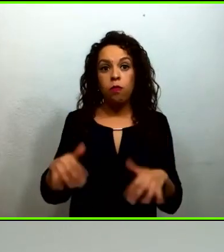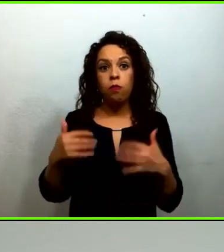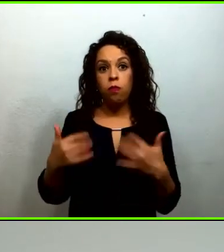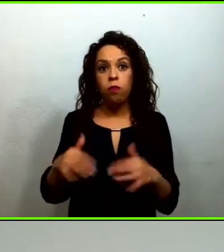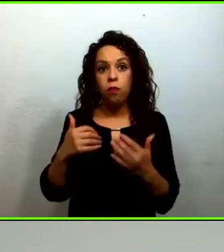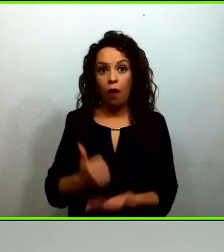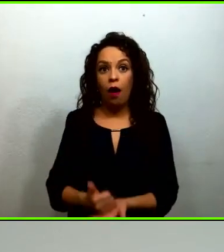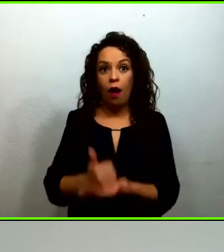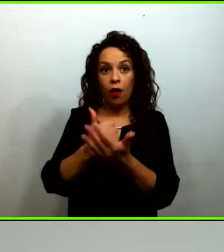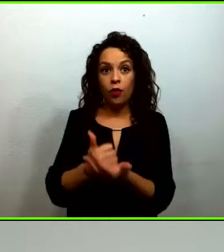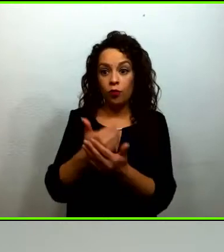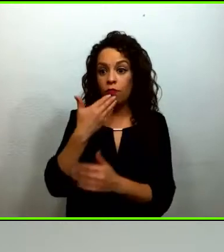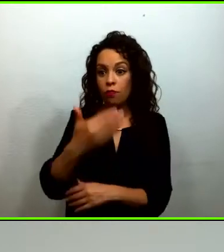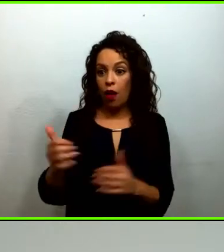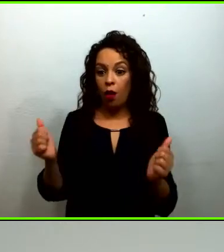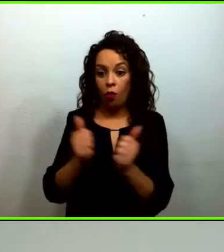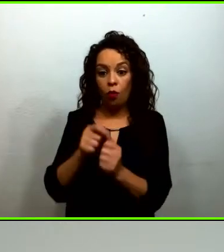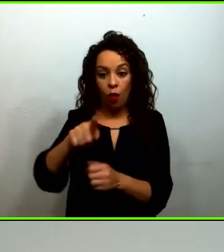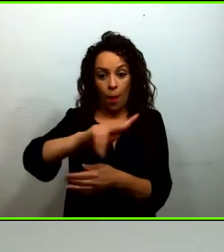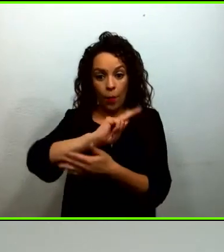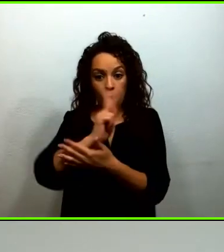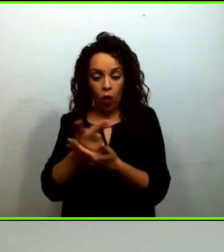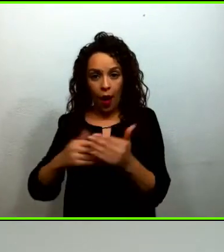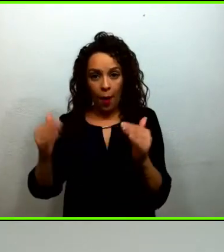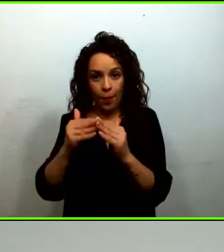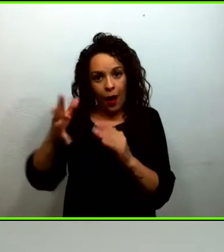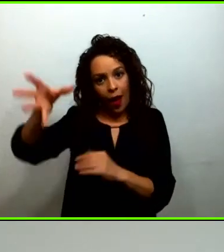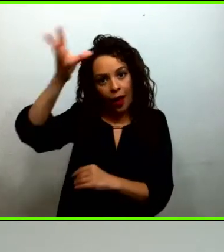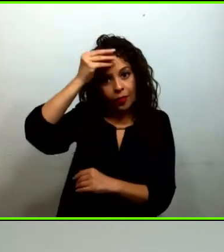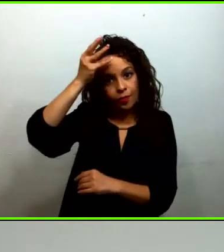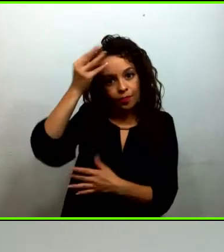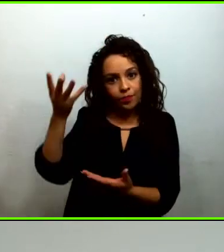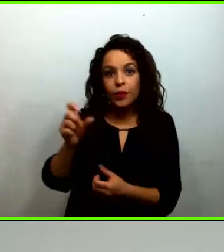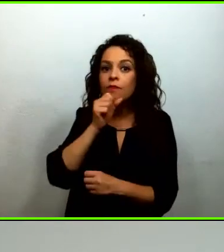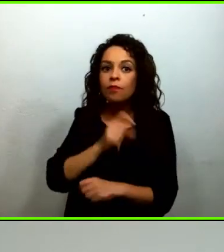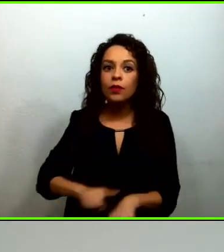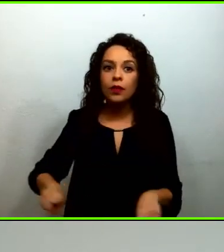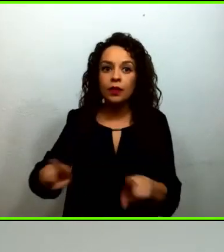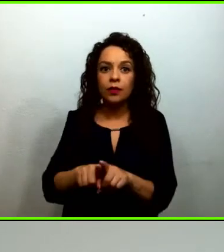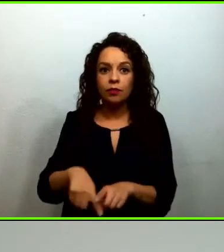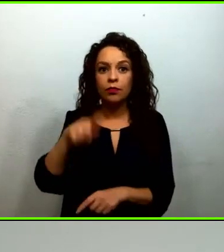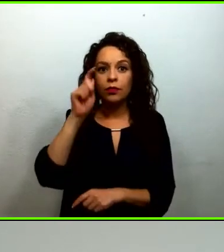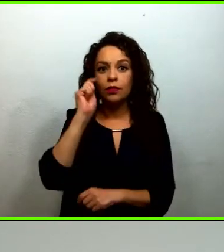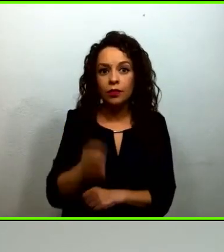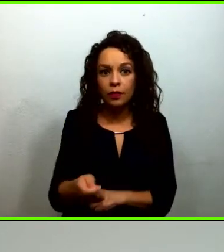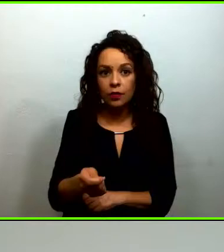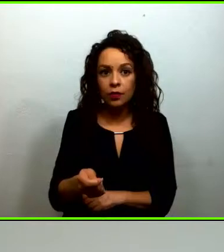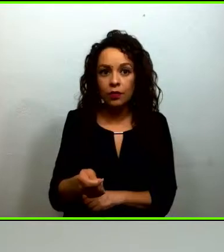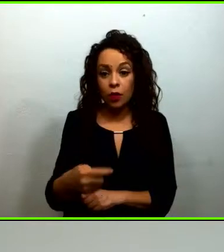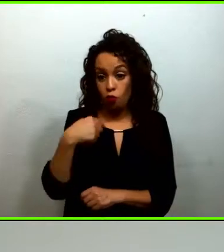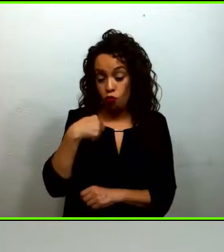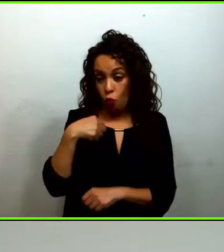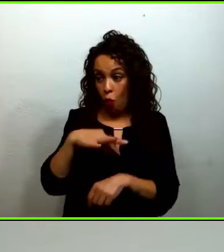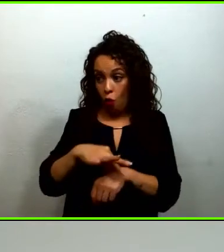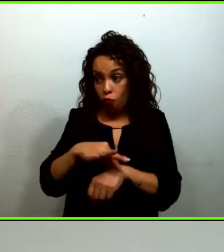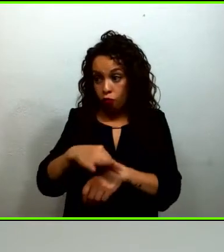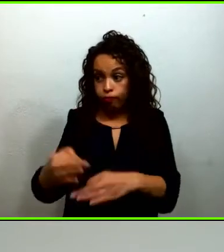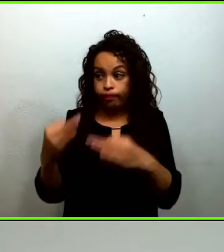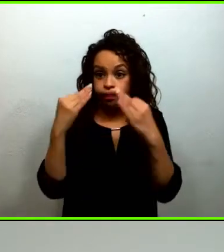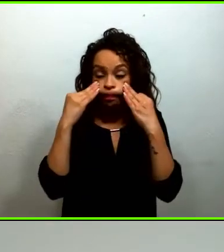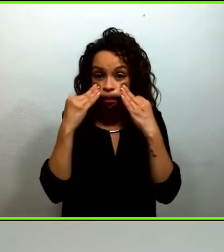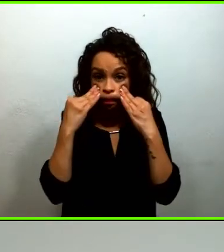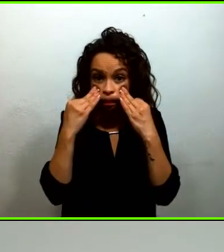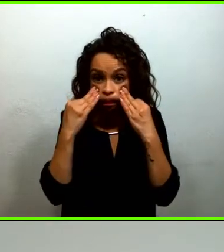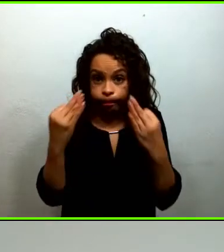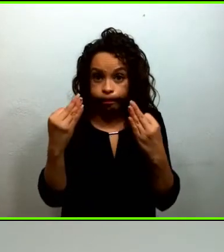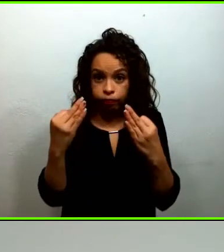programa Aprende en Casa incluyendo la revisión final de los guiones y así que soy testigo de que realmente se hizo en